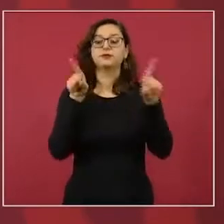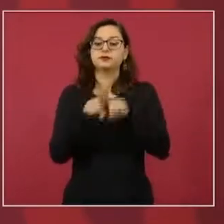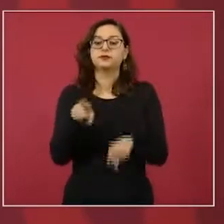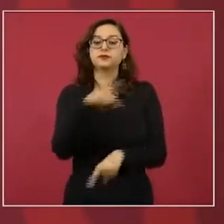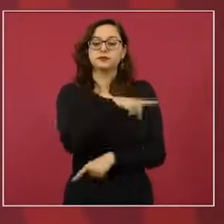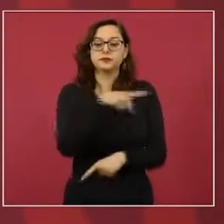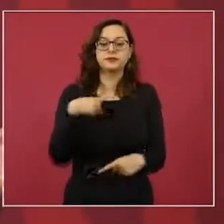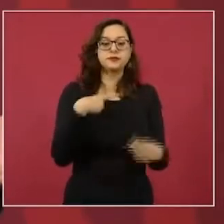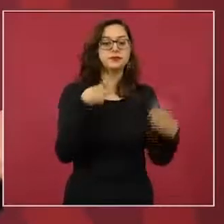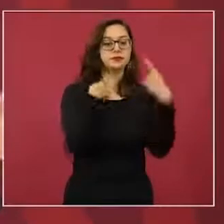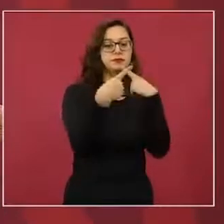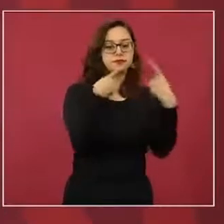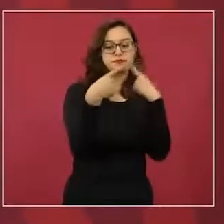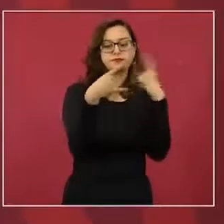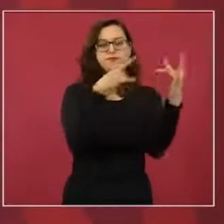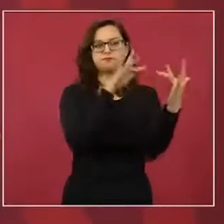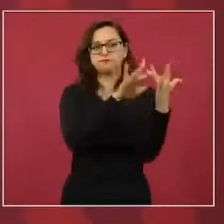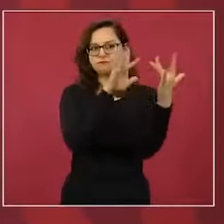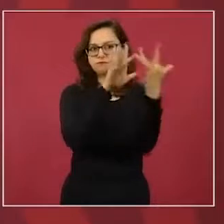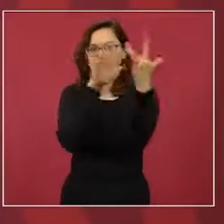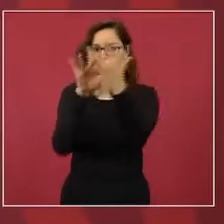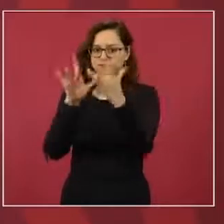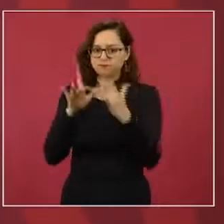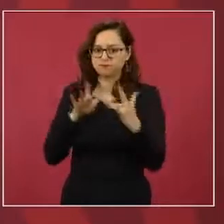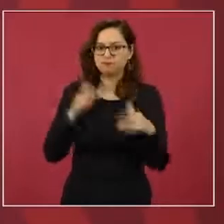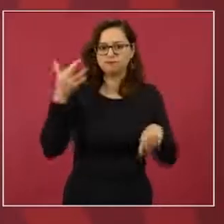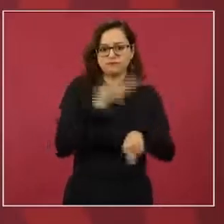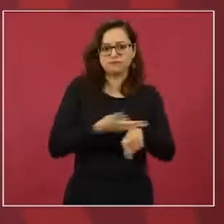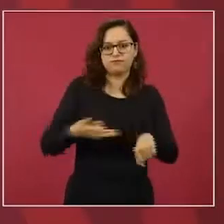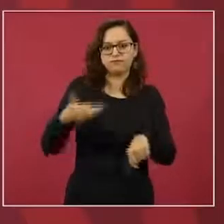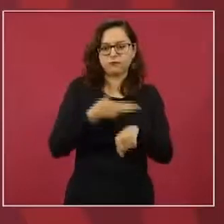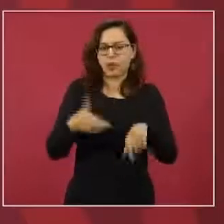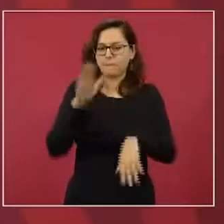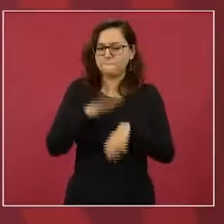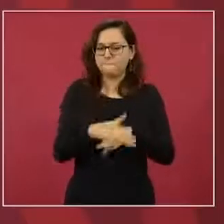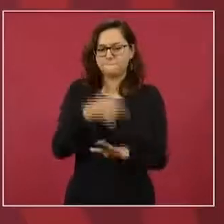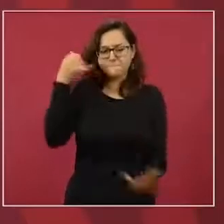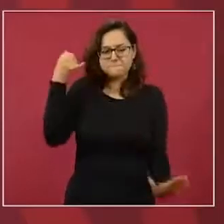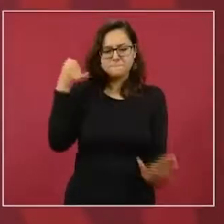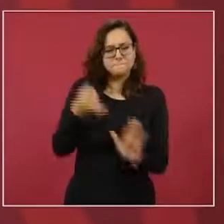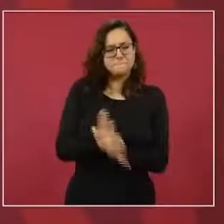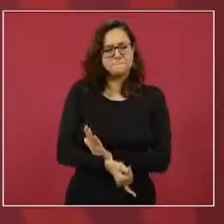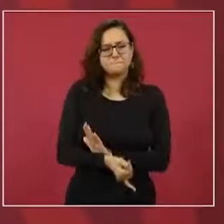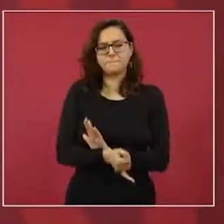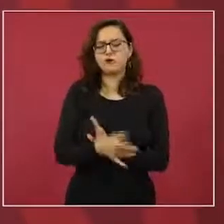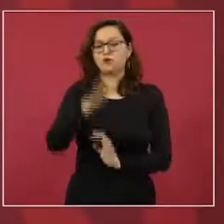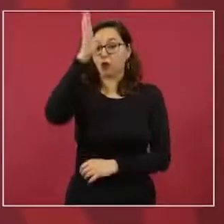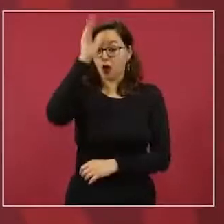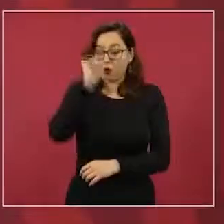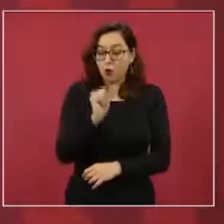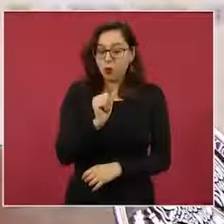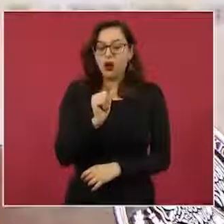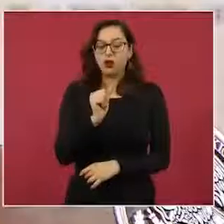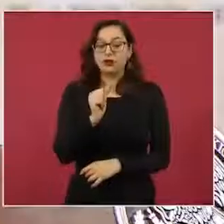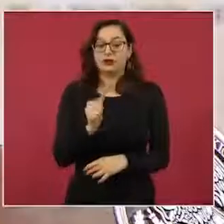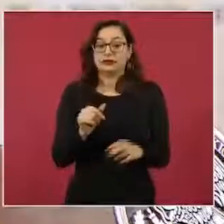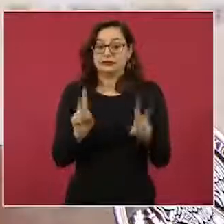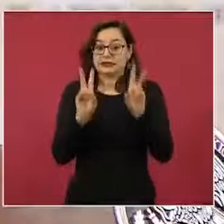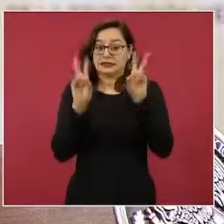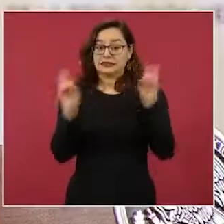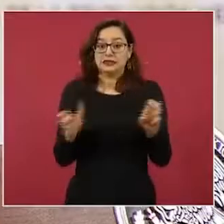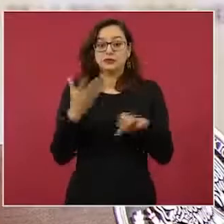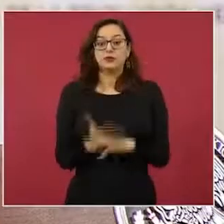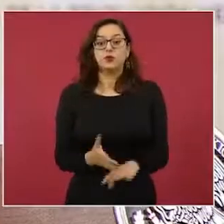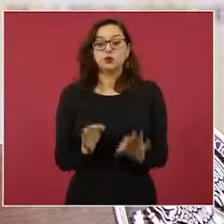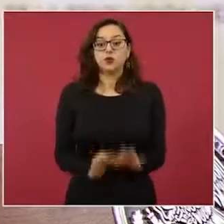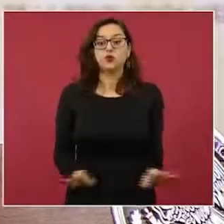para profundizar en este tema tan importante, el de dar la